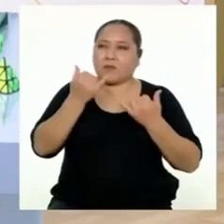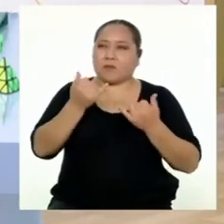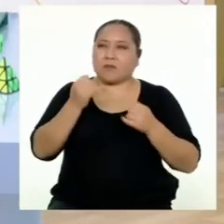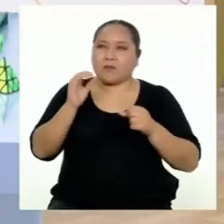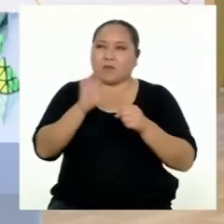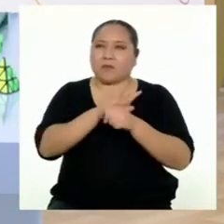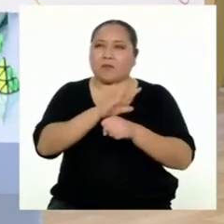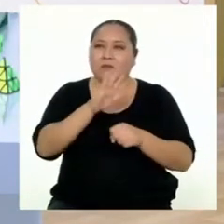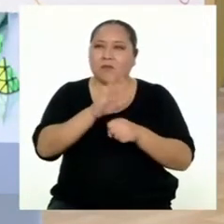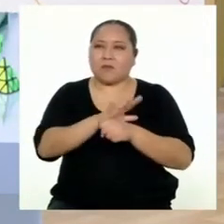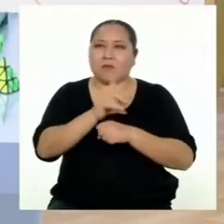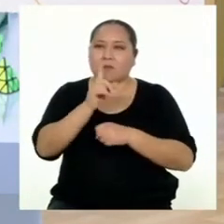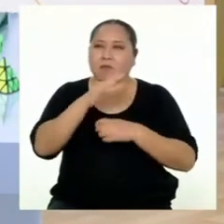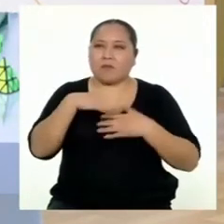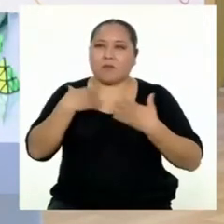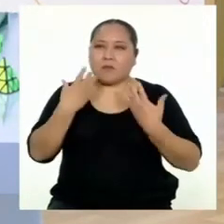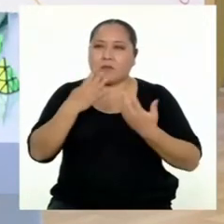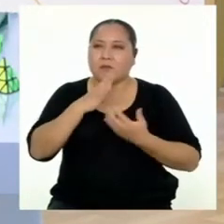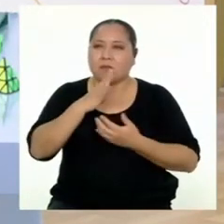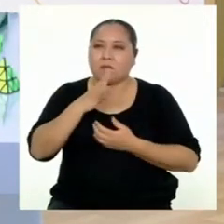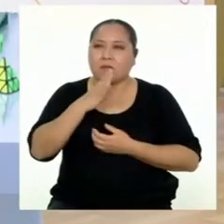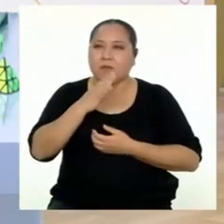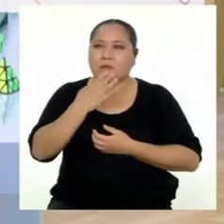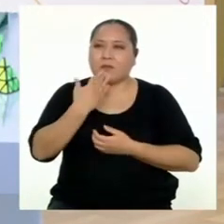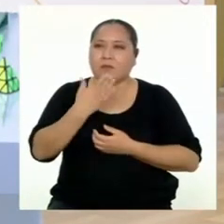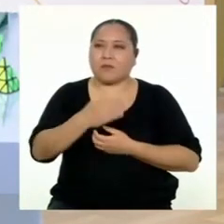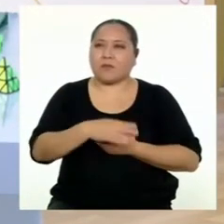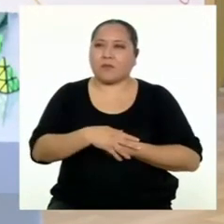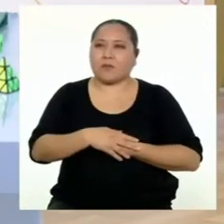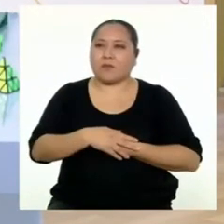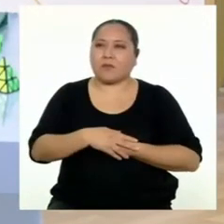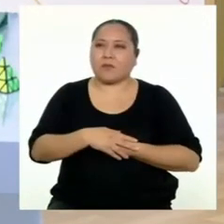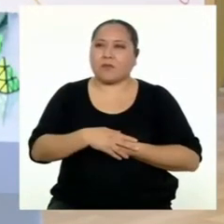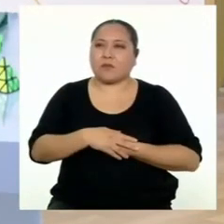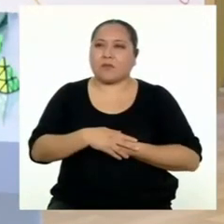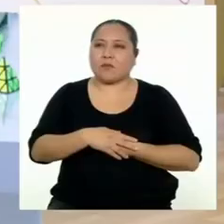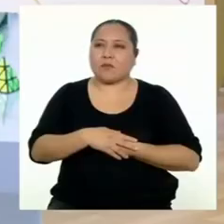Ahorita estoy ocupado. No puedo hablar. Gracias.